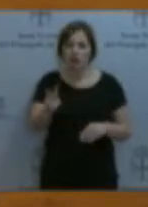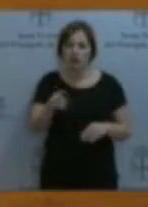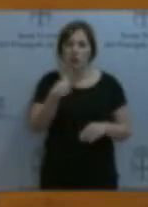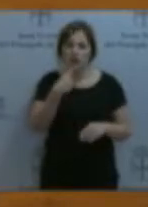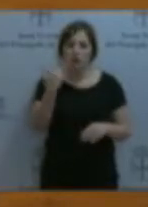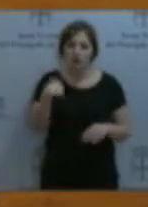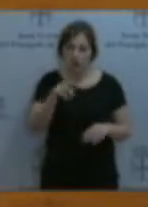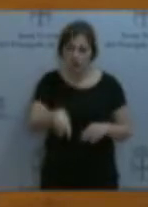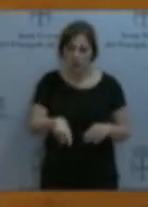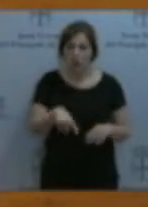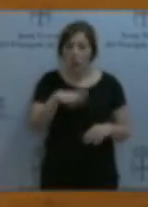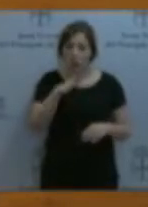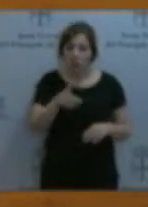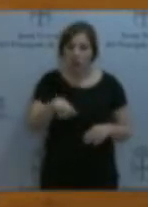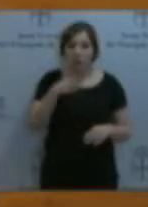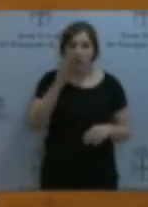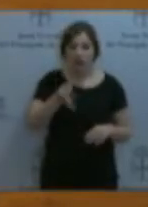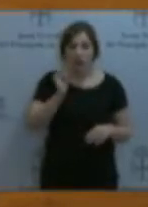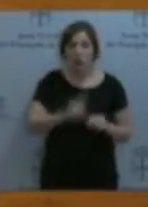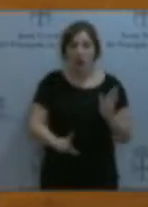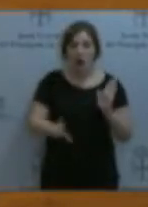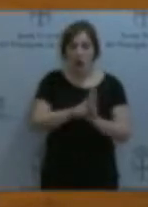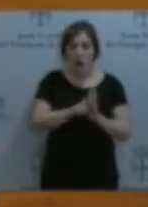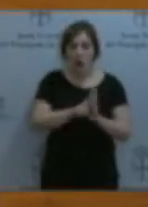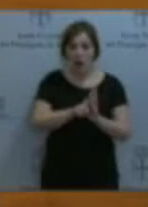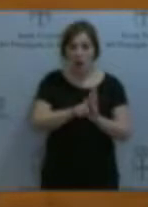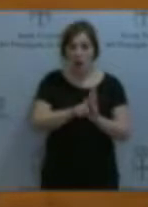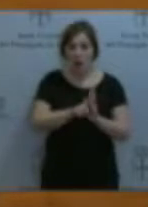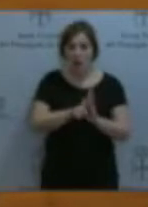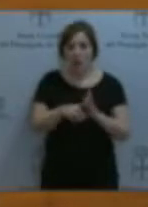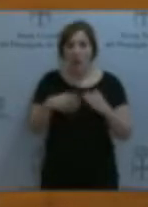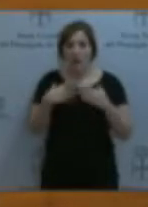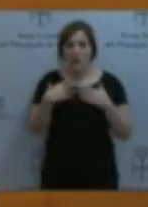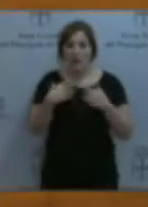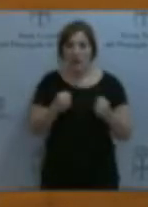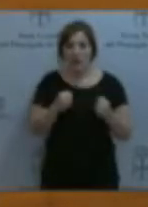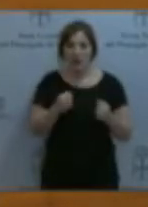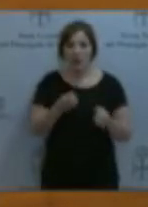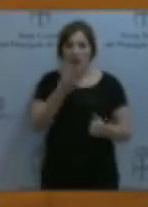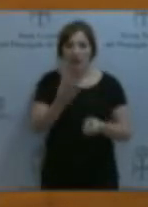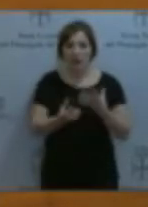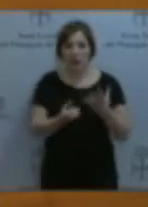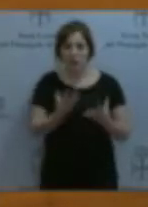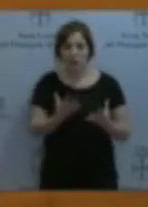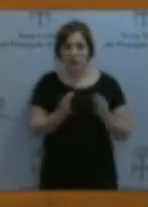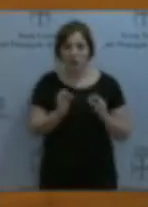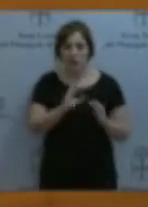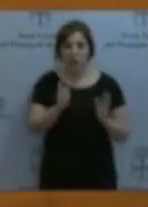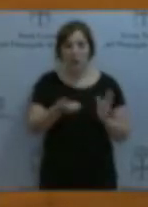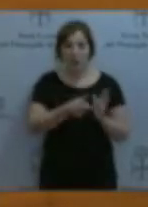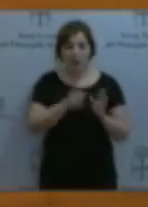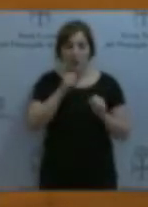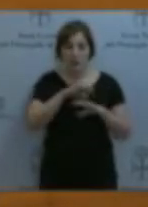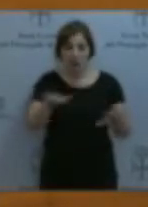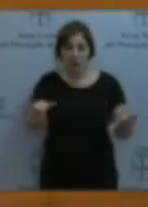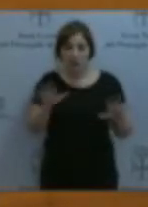Por una parte, también es verdad que hay una ley de sanidad vegetal, la ley 43-2002, que da una definición diferente de plagas, pero bueno, esto tampoco